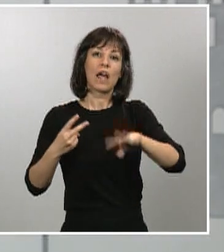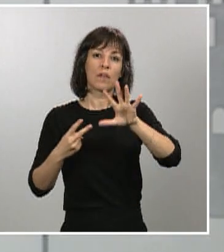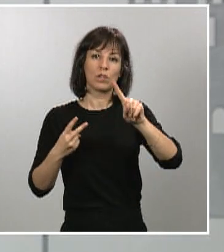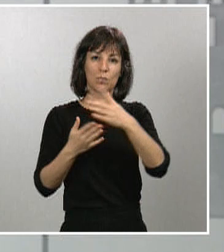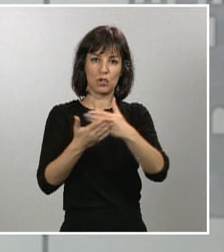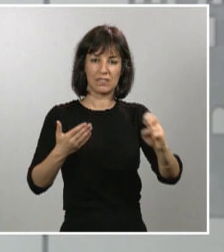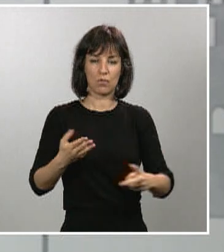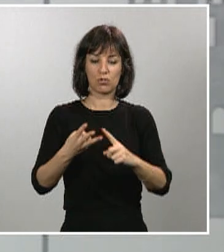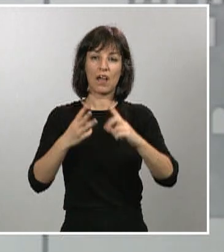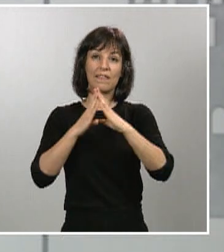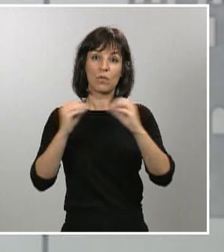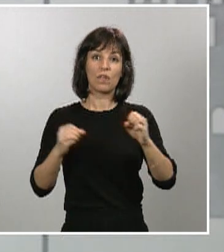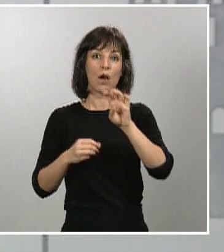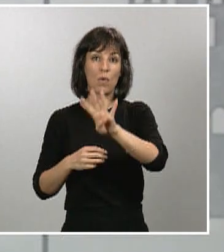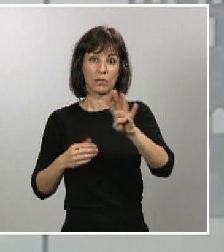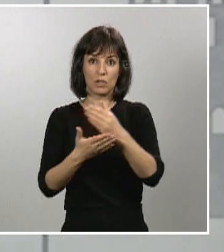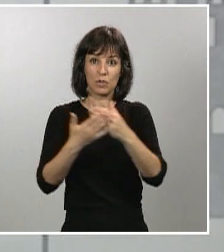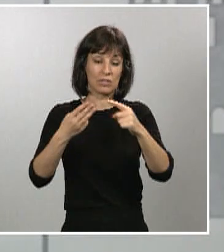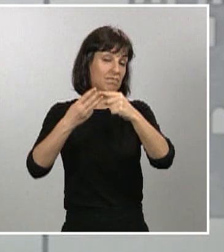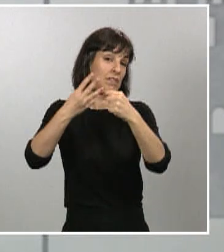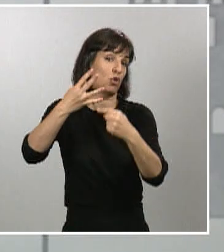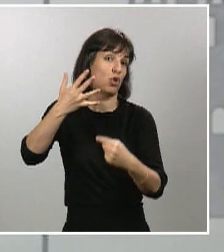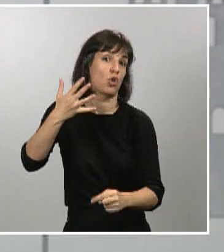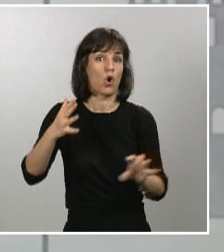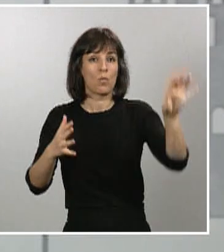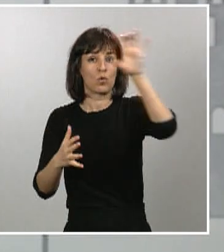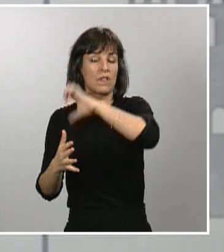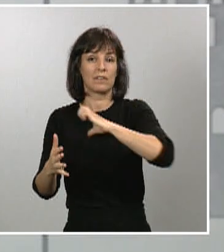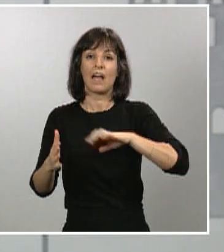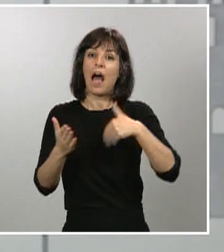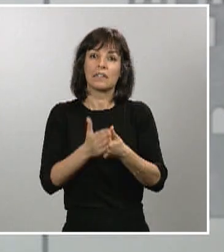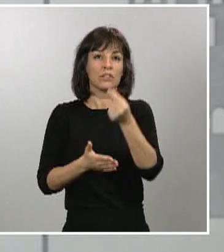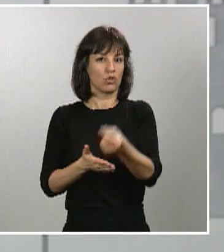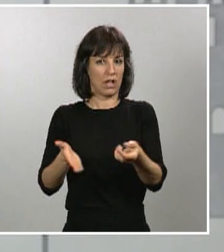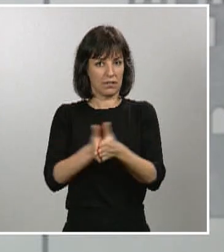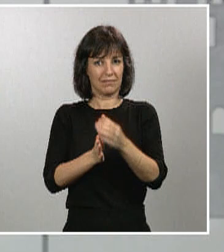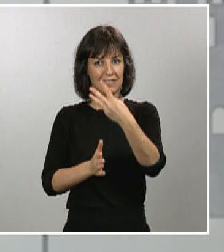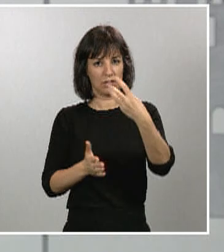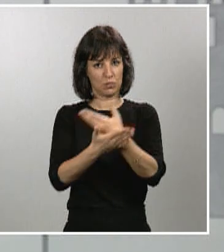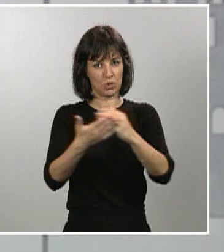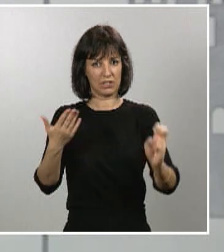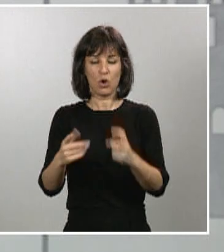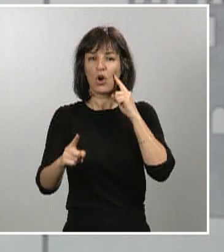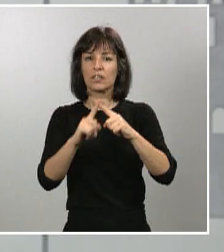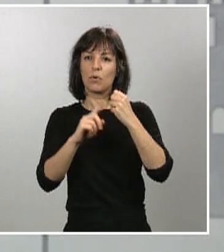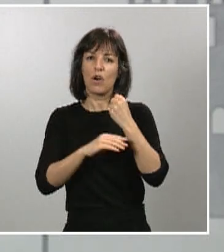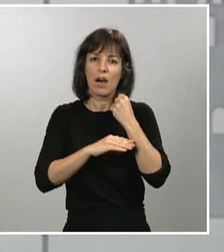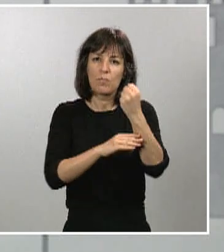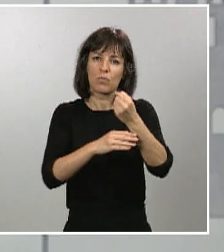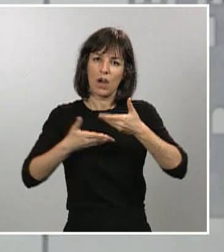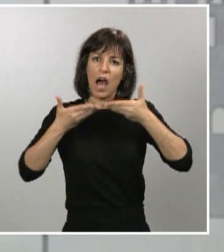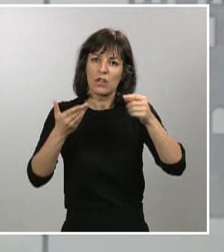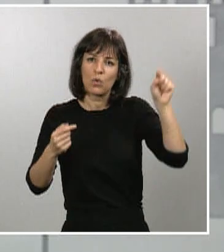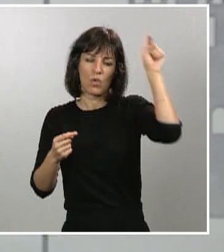y así todo el resto de comunidades autónomas hasta la cifra de 300 millones de euros para ayudarles y apoyarles en la